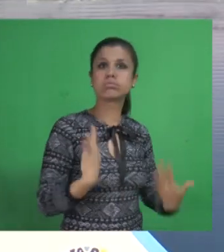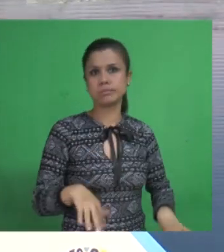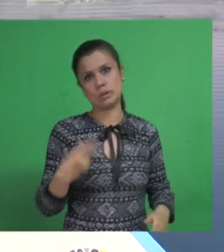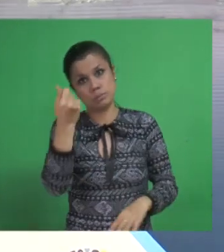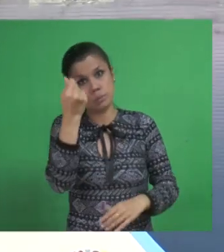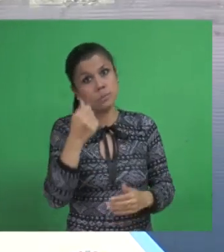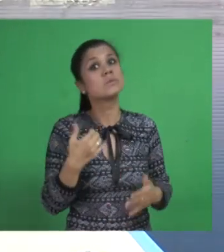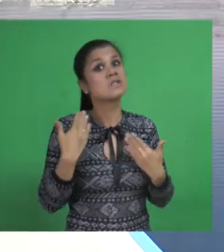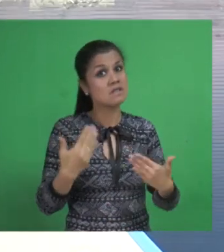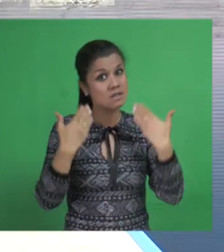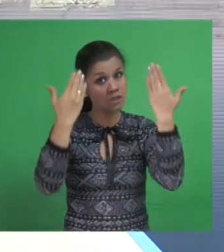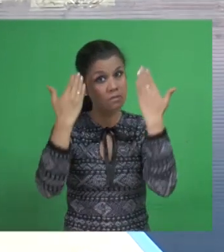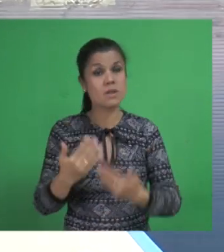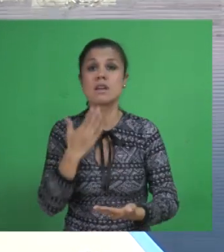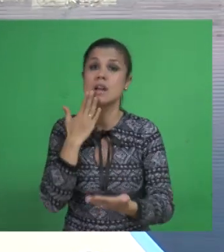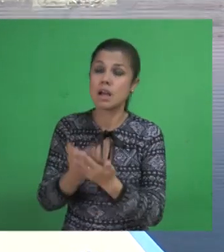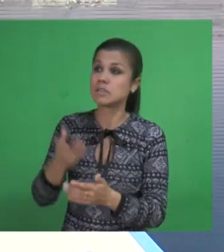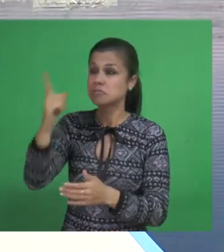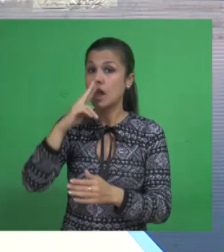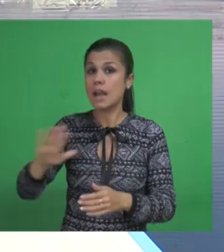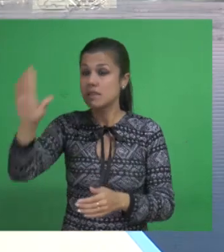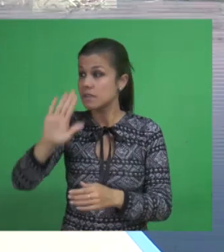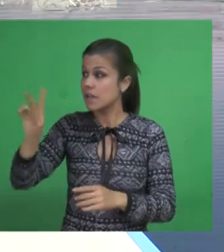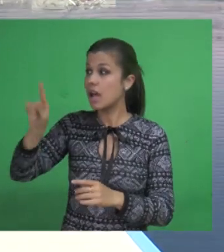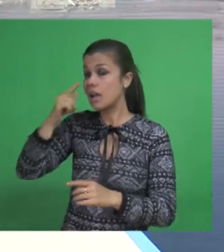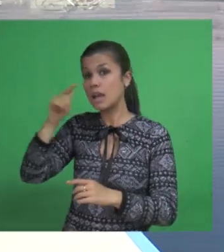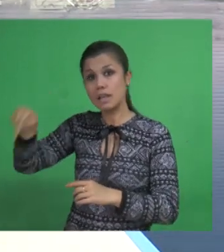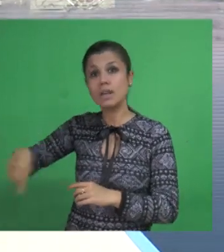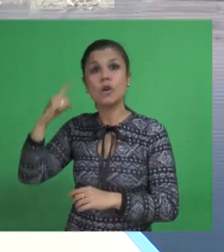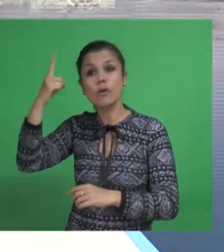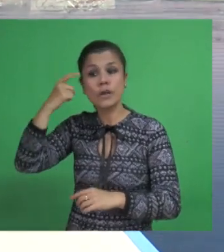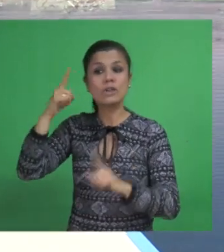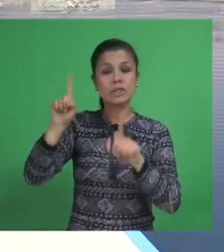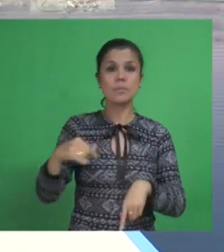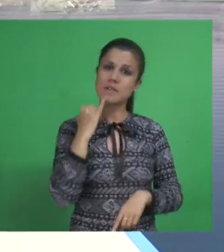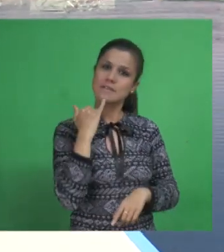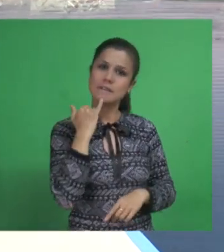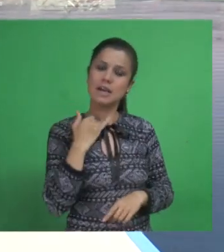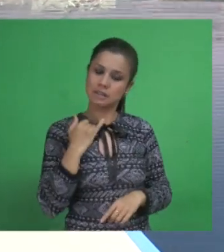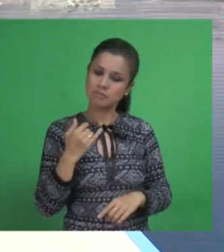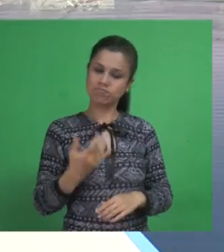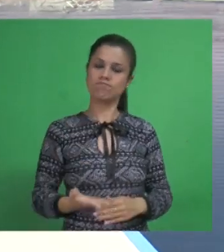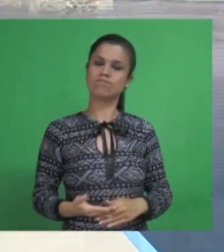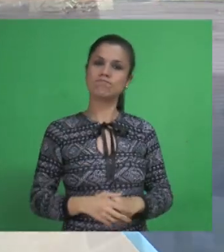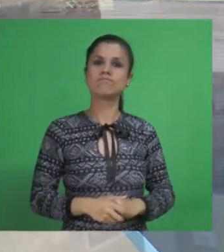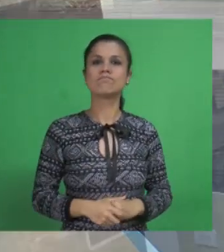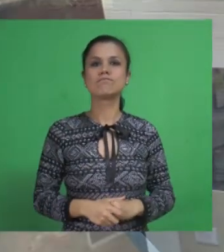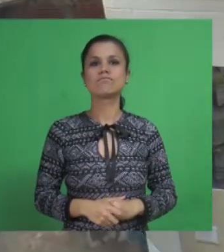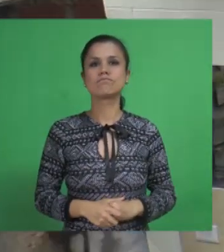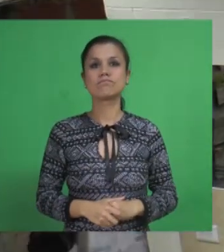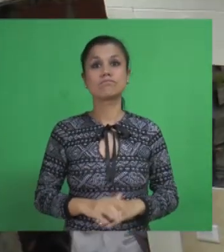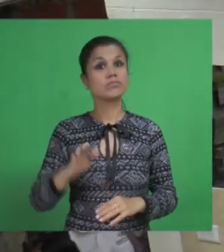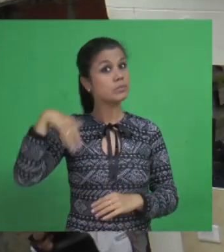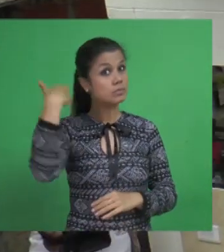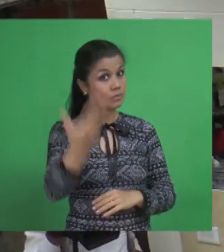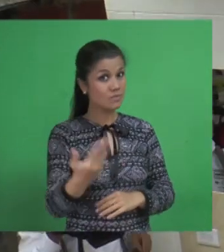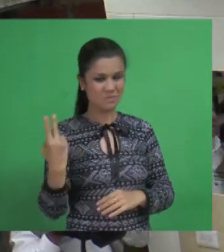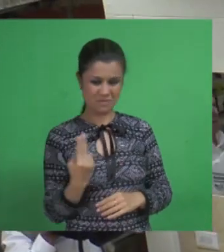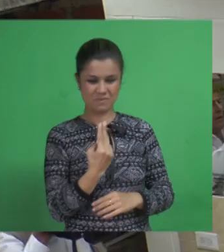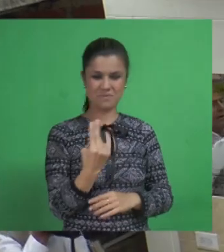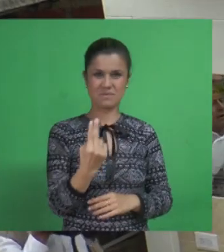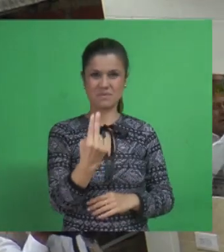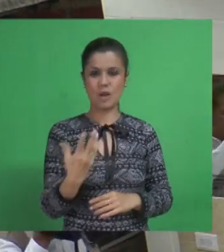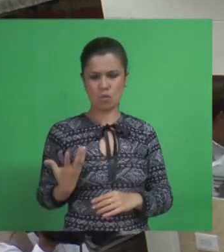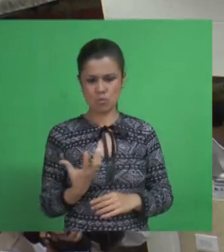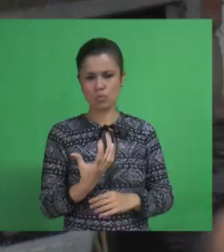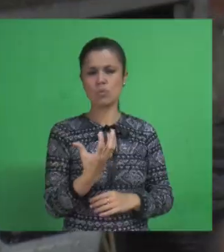importantes que tiene el sello y el trabajo de los cibateños que estamos al frente de ello. Más tarde la comitiva se